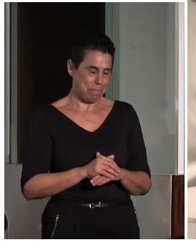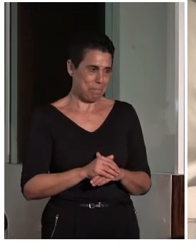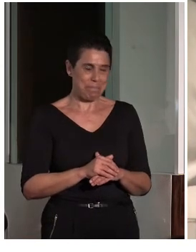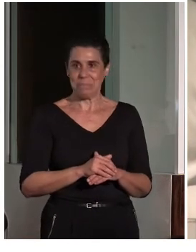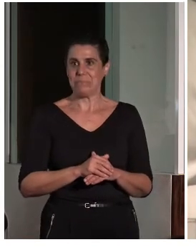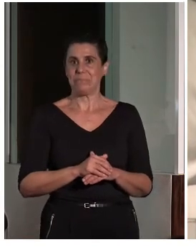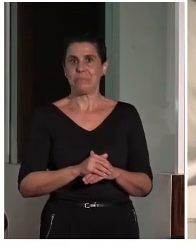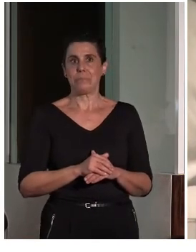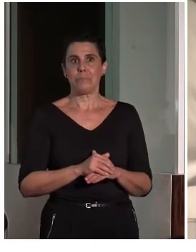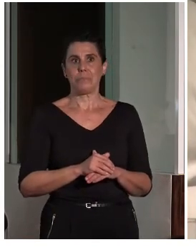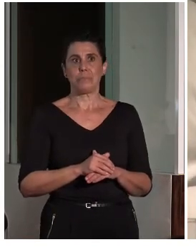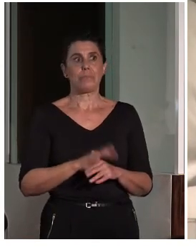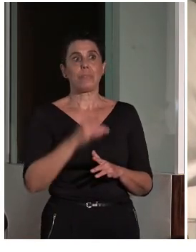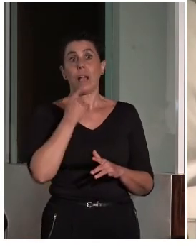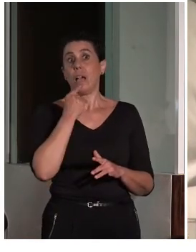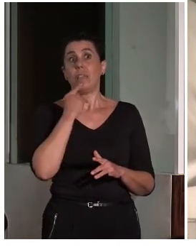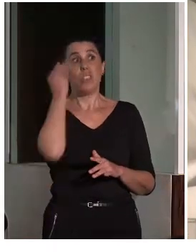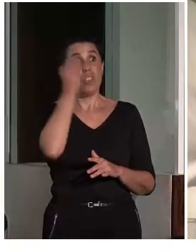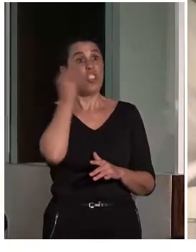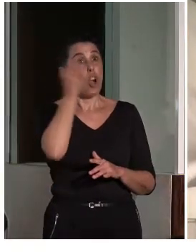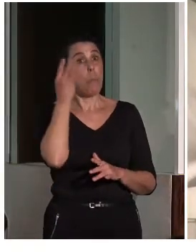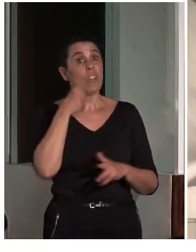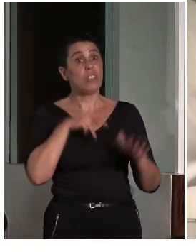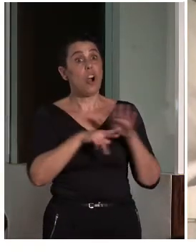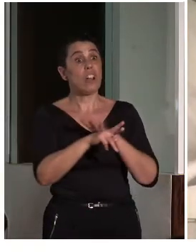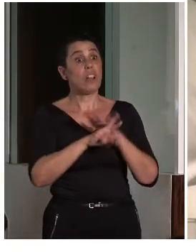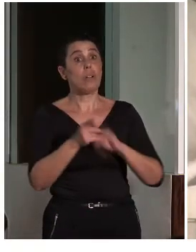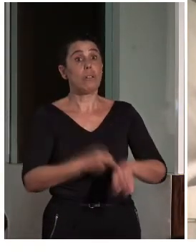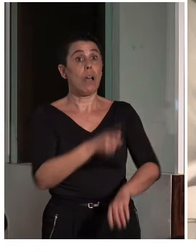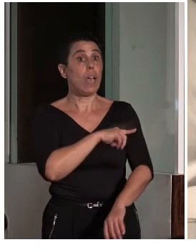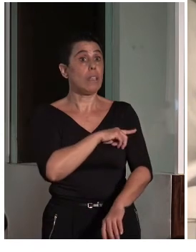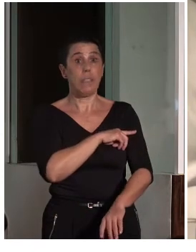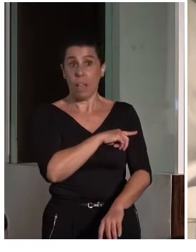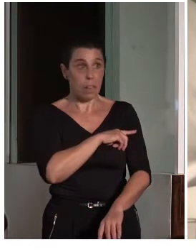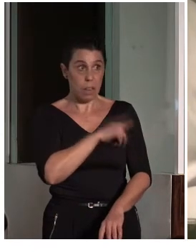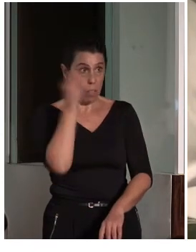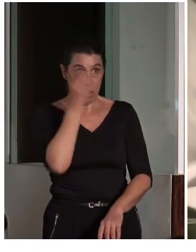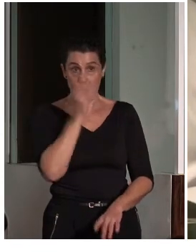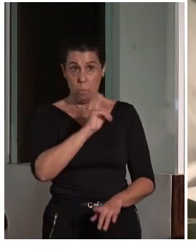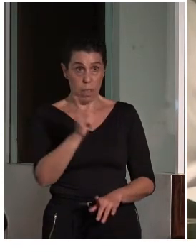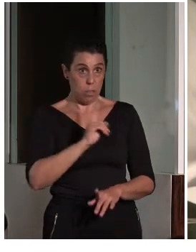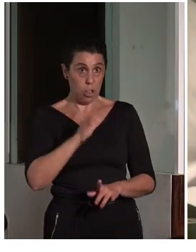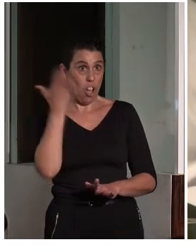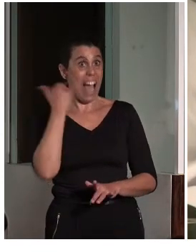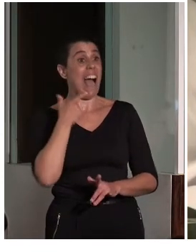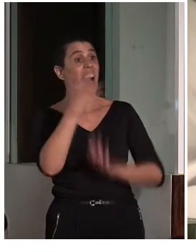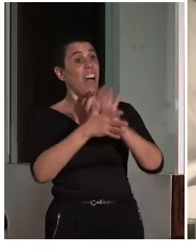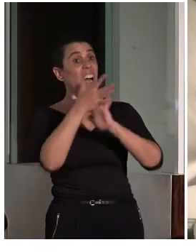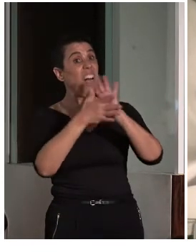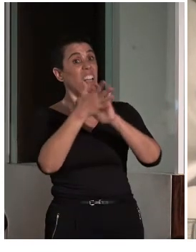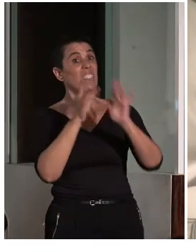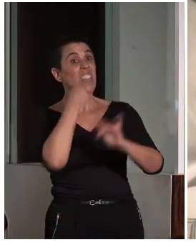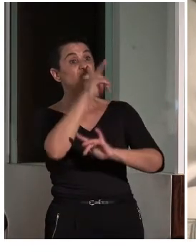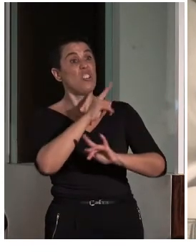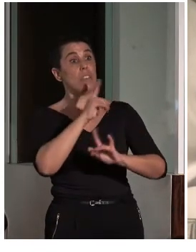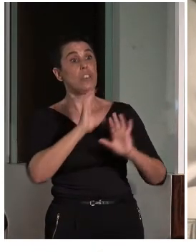Entiendo que no hay exceso de recursos porque he comentado antes que el colectivo de personas sordas es heterogéneo y hay personas sordas que se comunican en lengua de